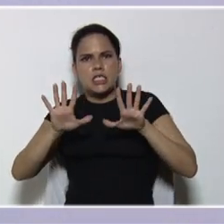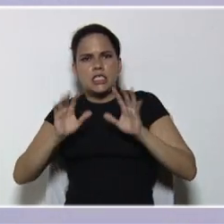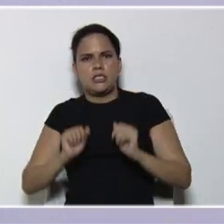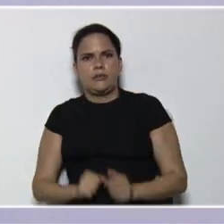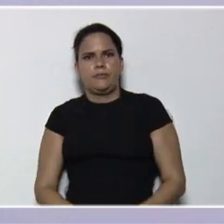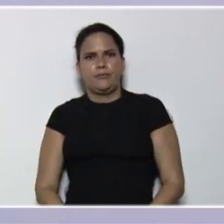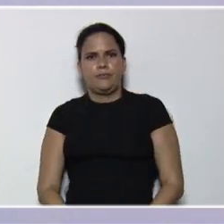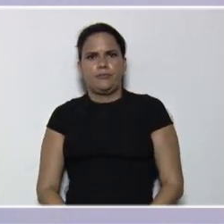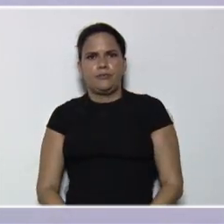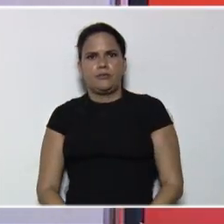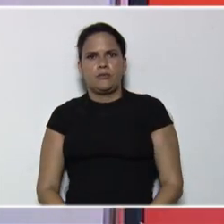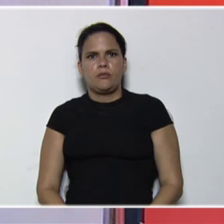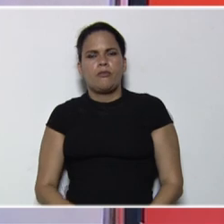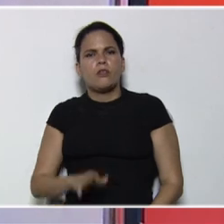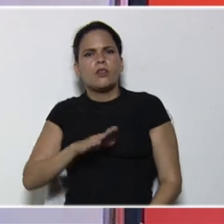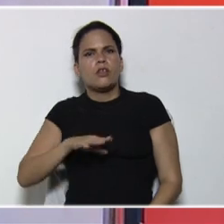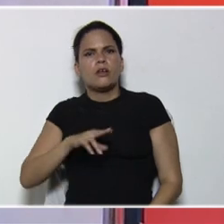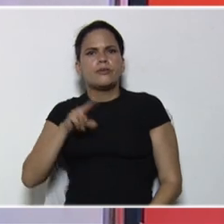donde, n,